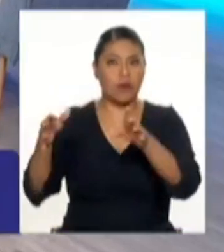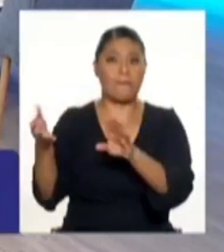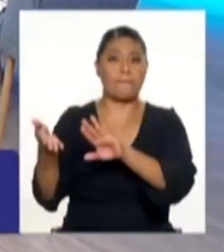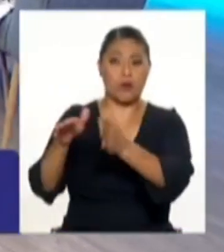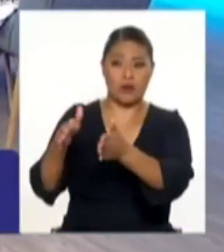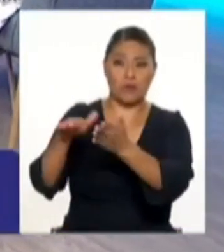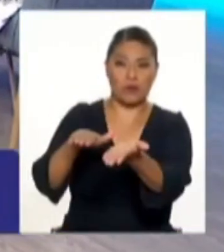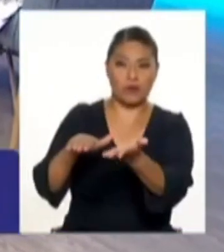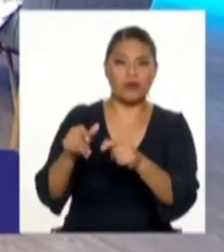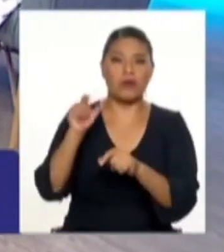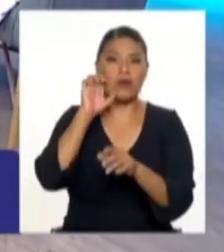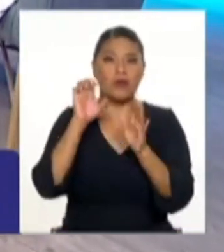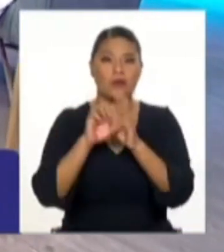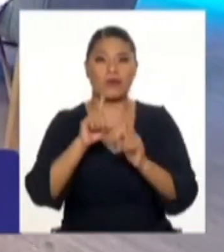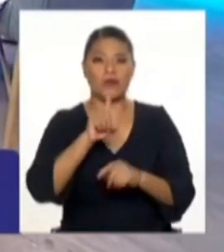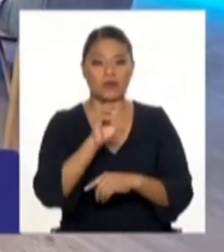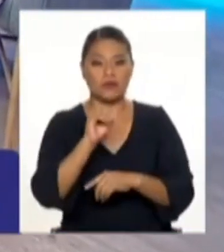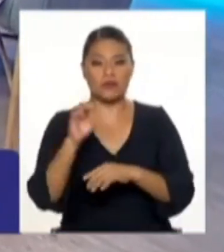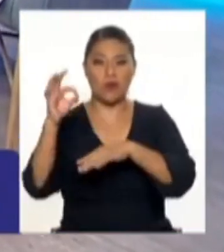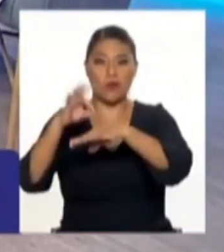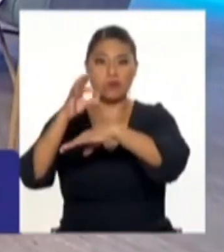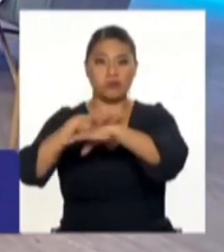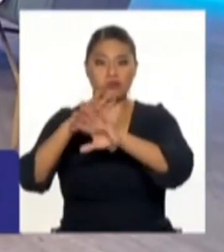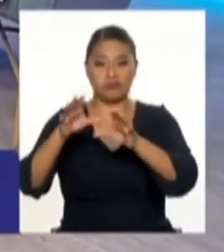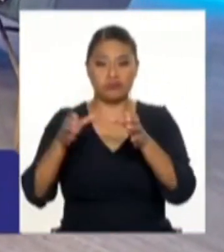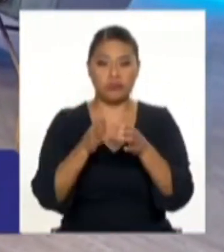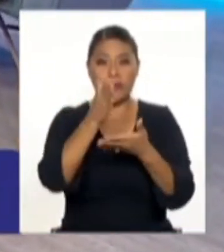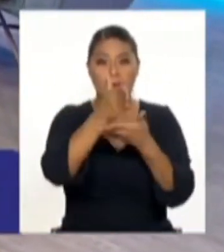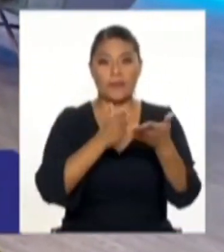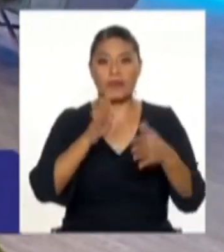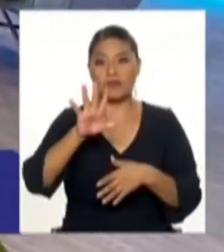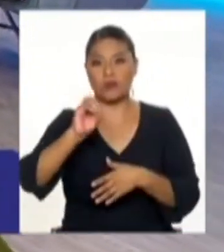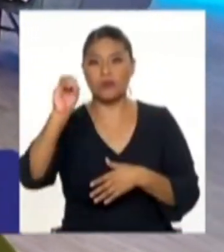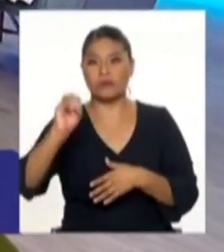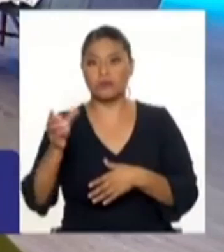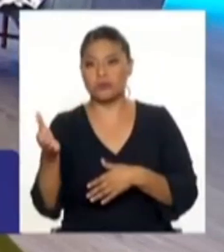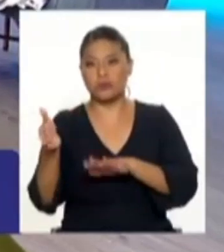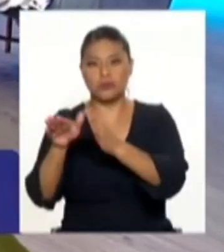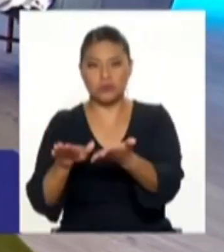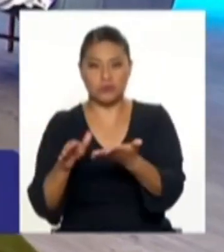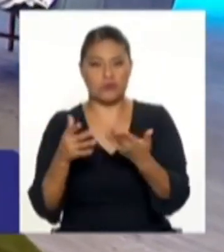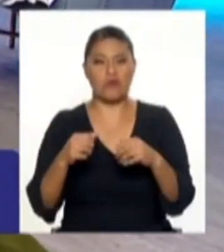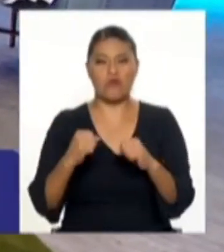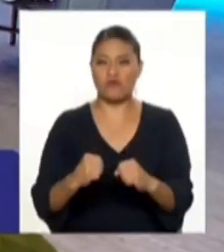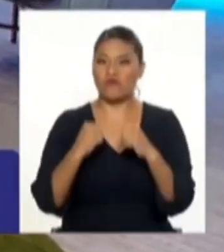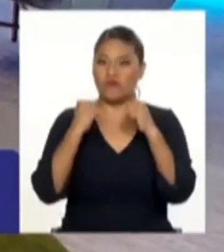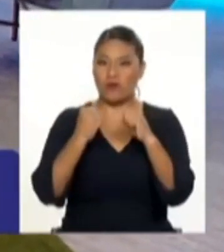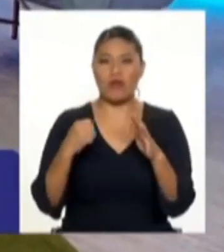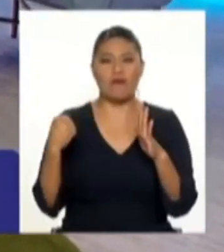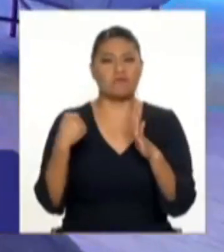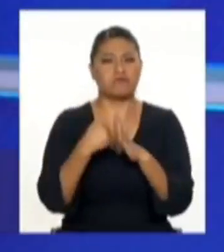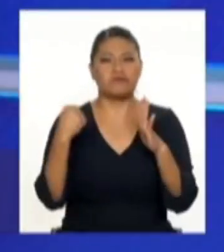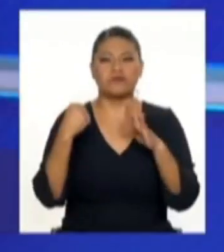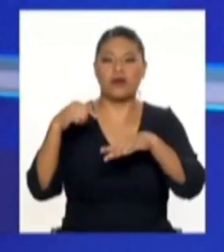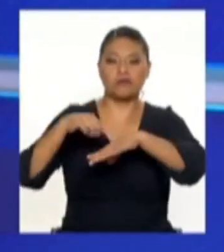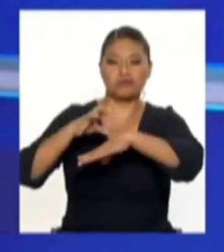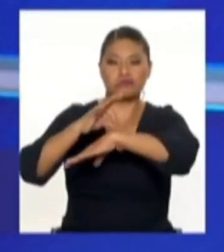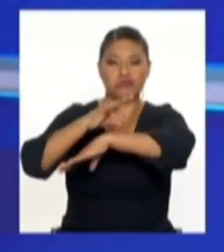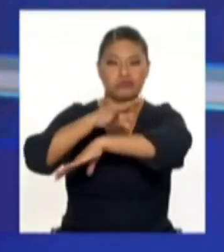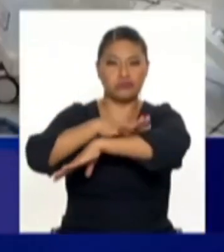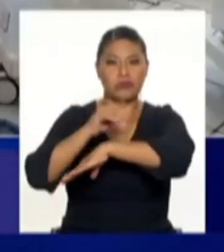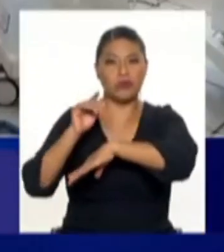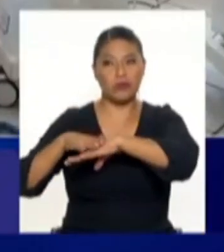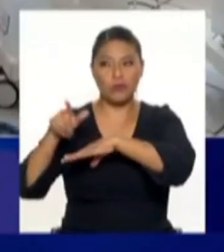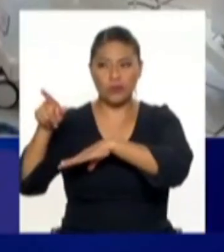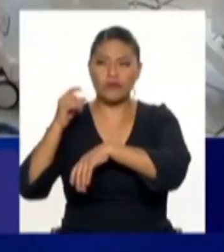tengo 100 dengues graves, 50 van a morir. Mira, una letalidad muy agresiva, que yo espero que el Instituto Nacional de